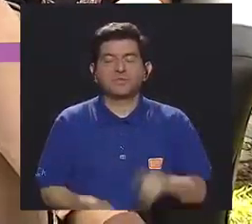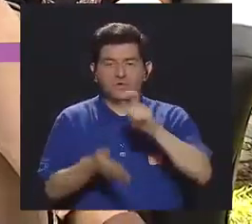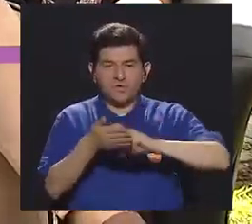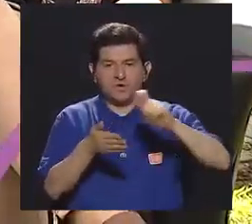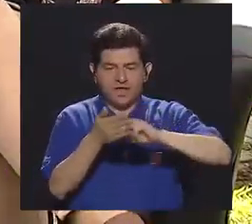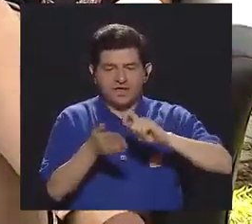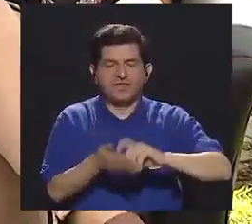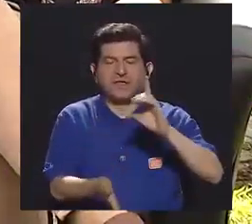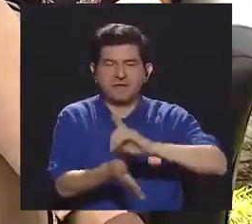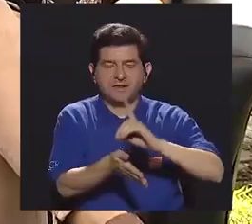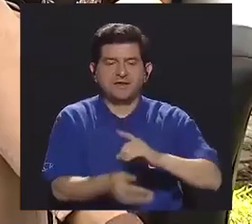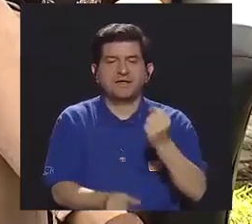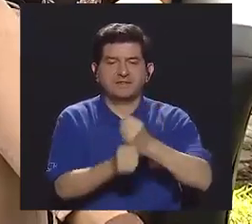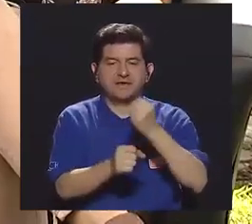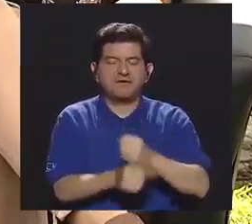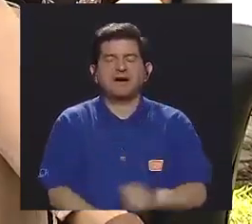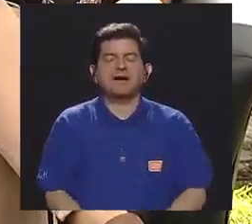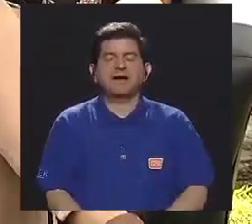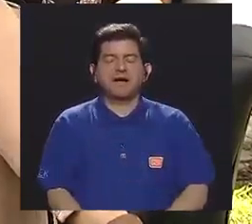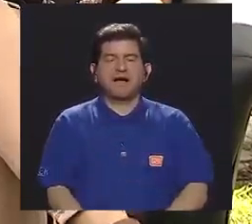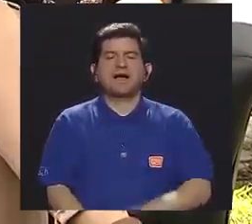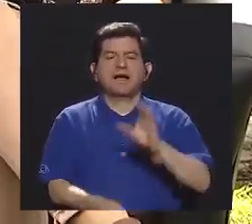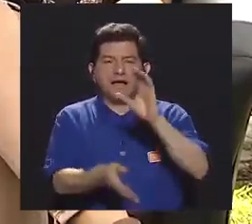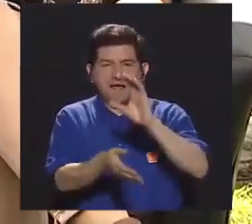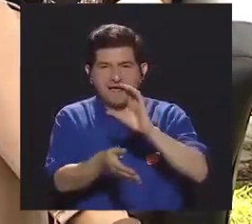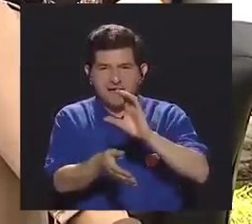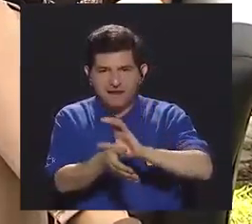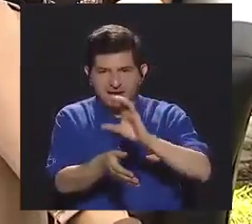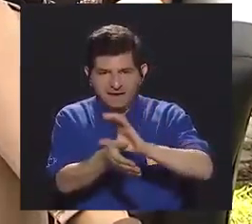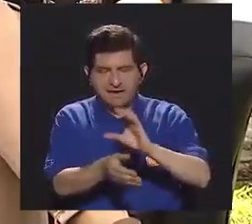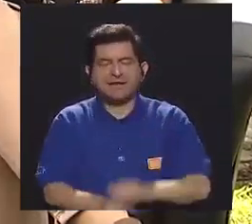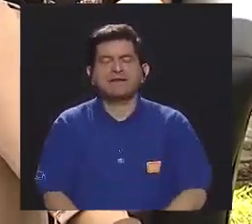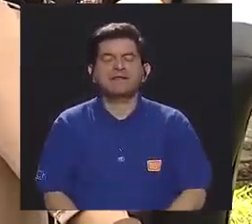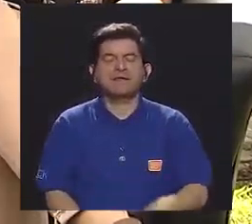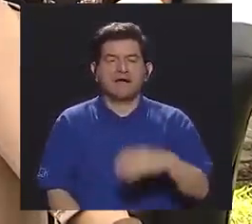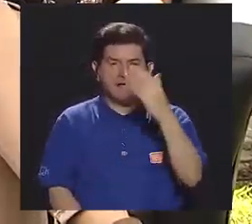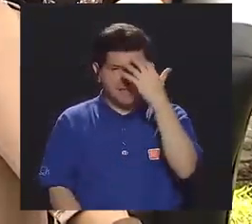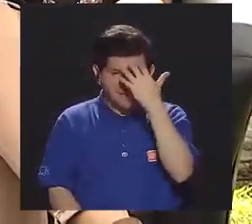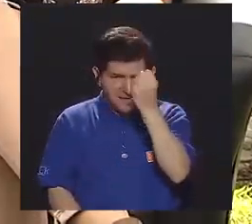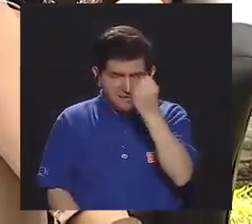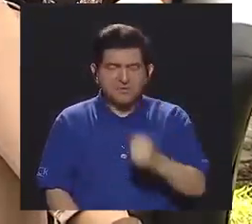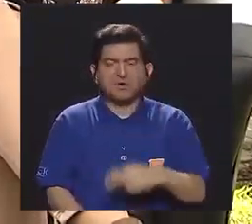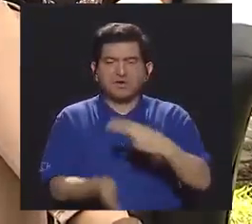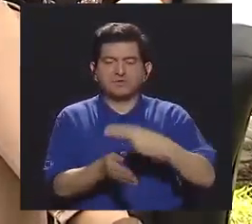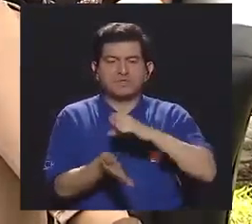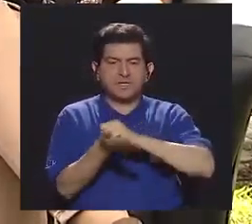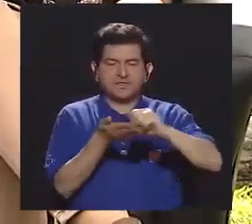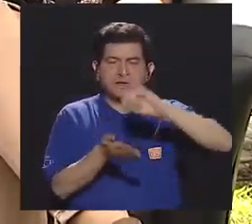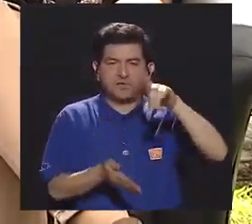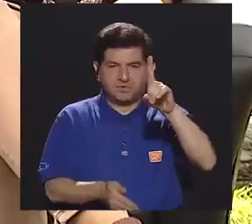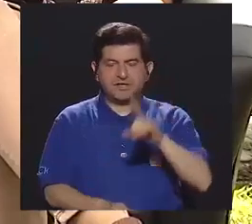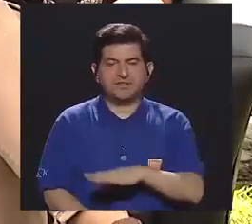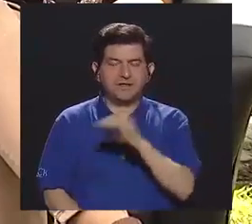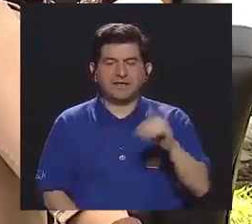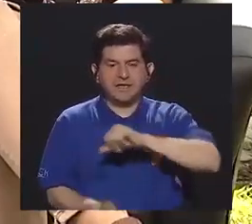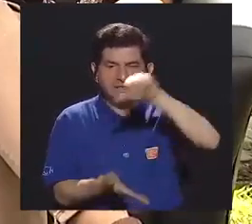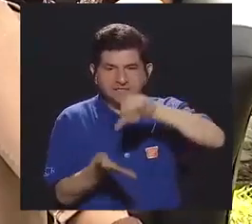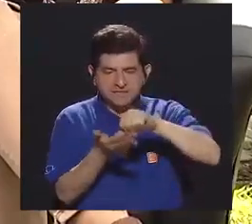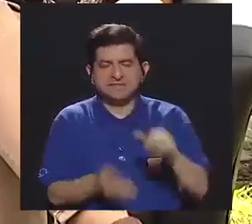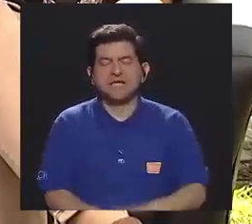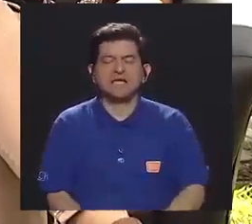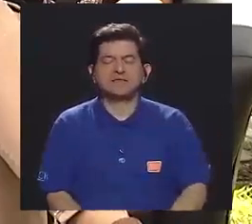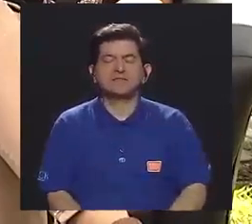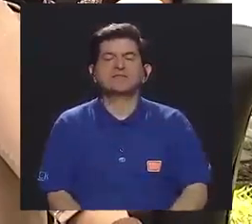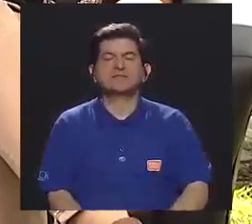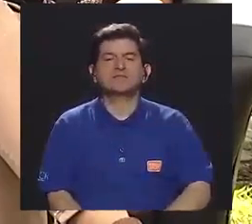de Medicina y que elabora en la Clínica de Memoria del Hospital San Juan de Dios y en el Centro de Investigaciones en